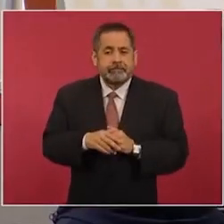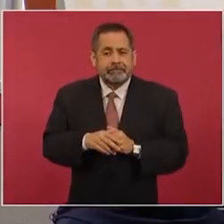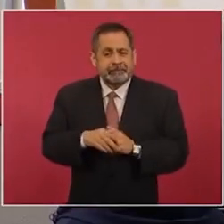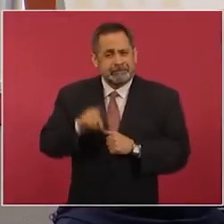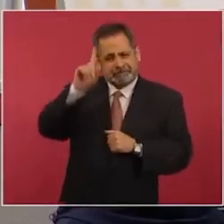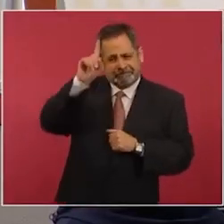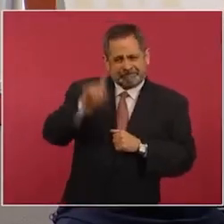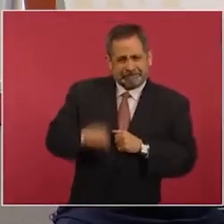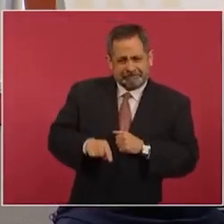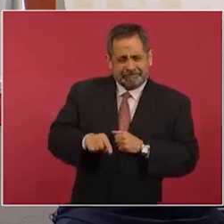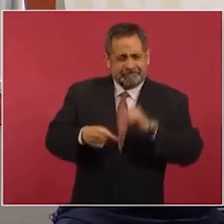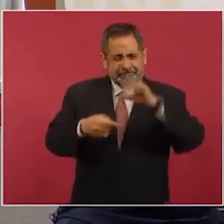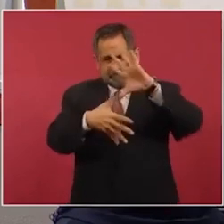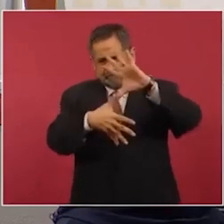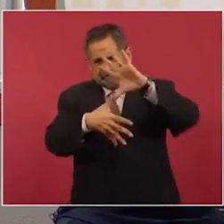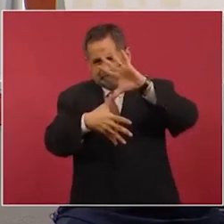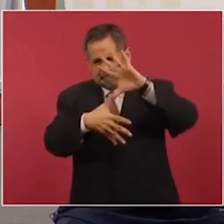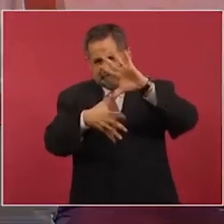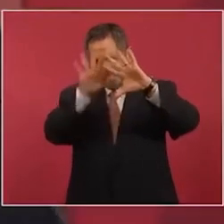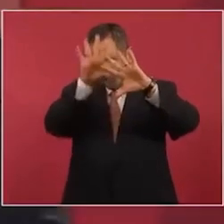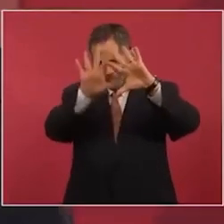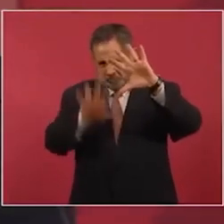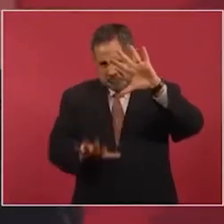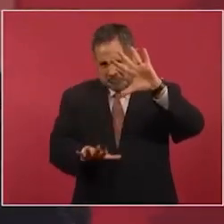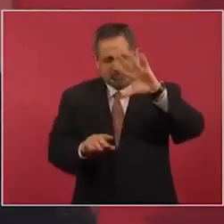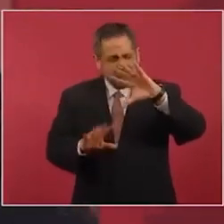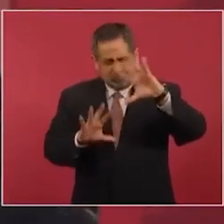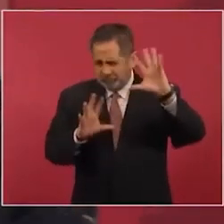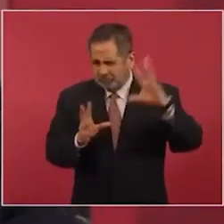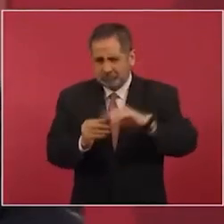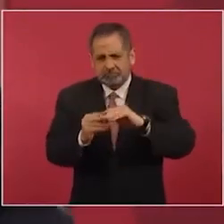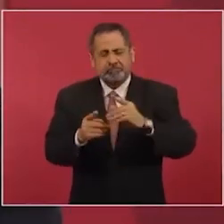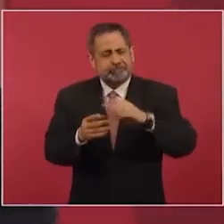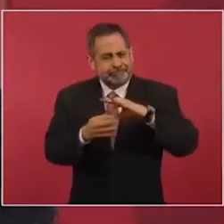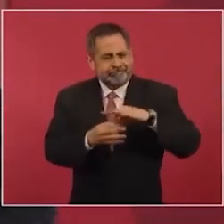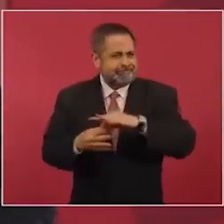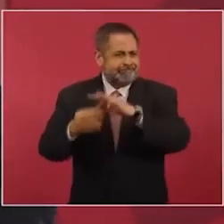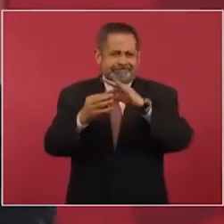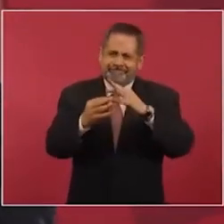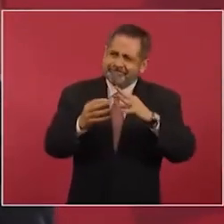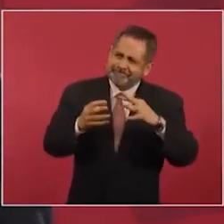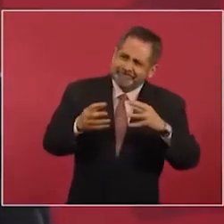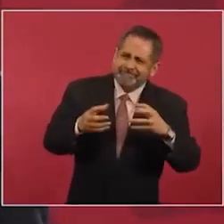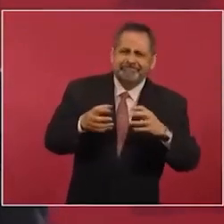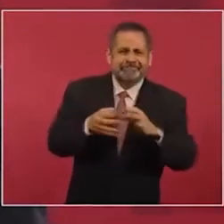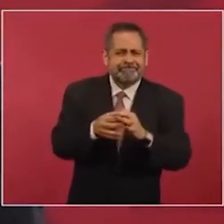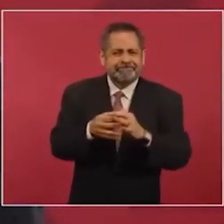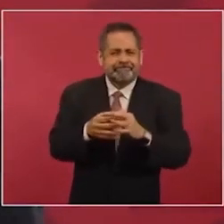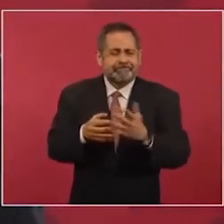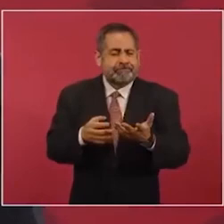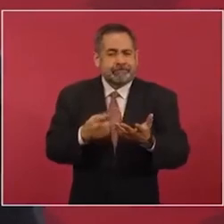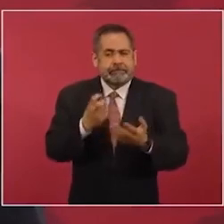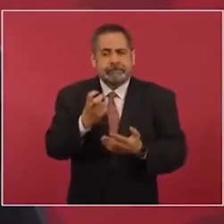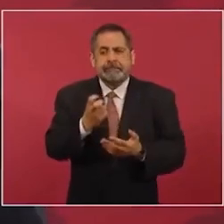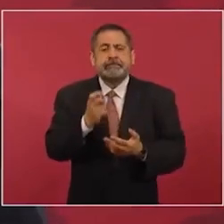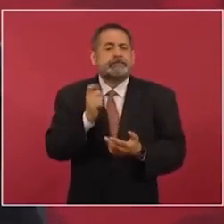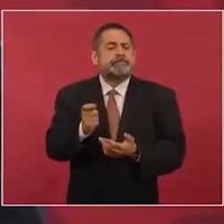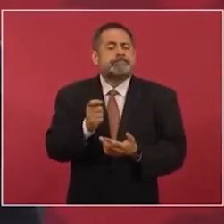el continente americano, porque significa una región